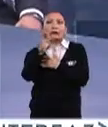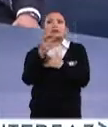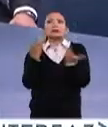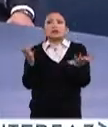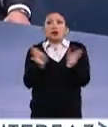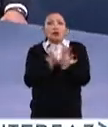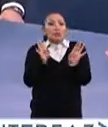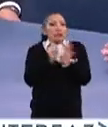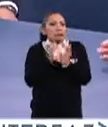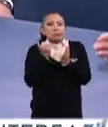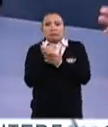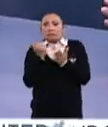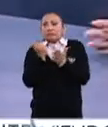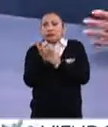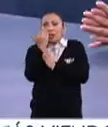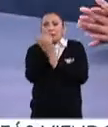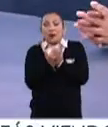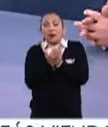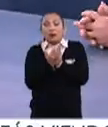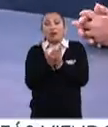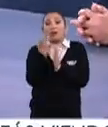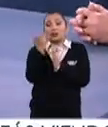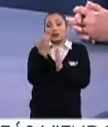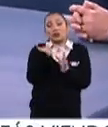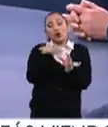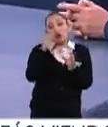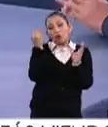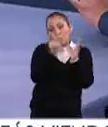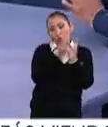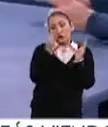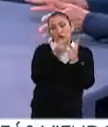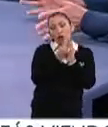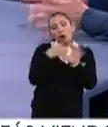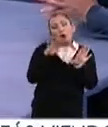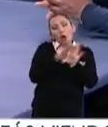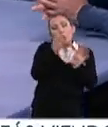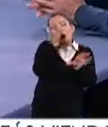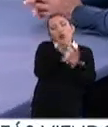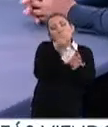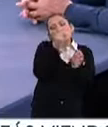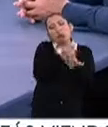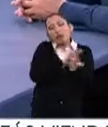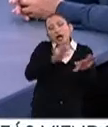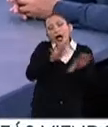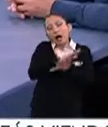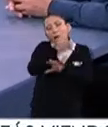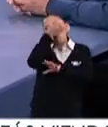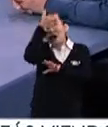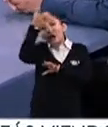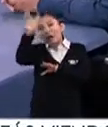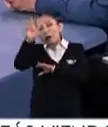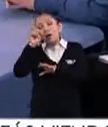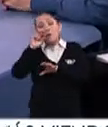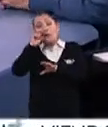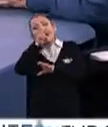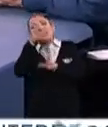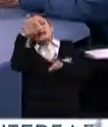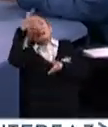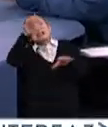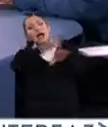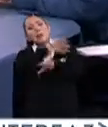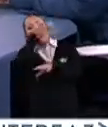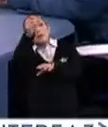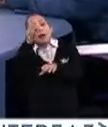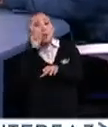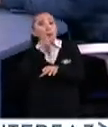respuestas y justamente el MOOC de Adaptación al Cambio Climático nos plantea una perspectiva general sobre el cambio climático,